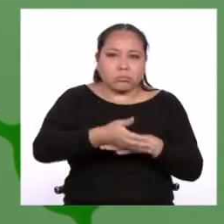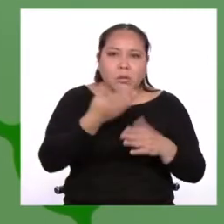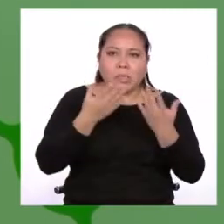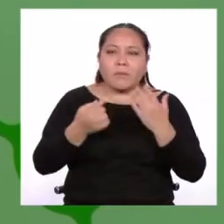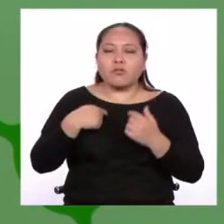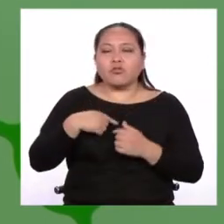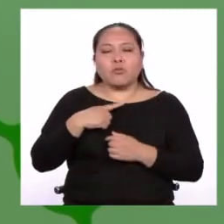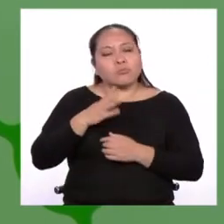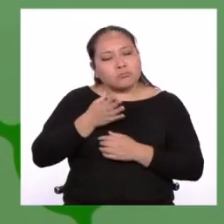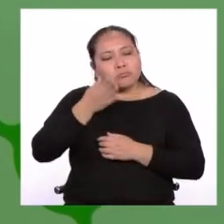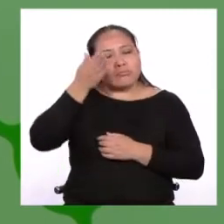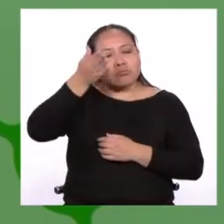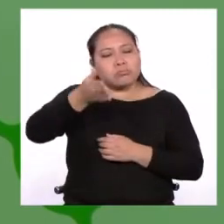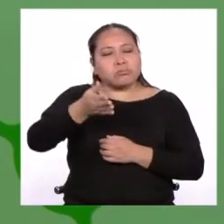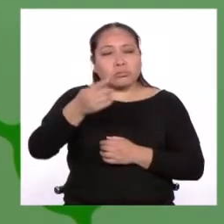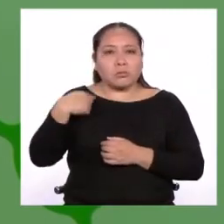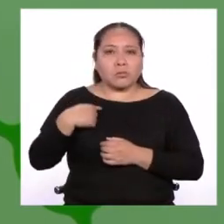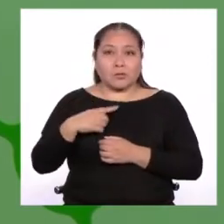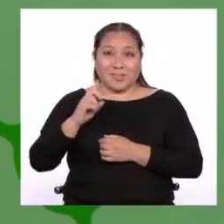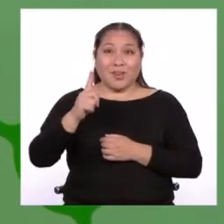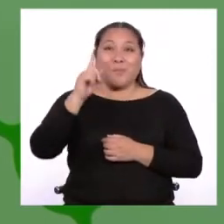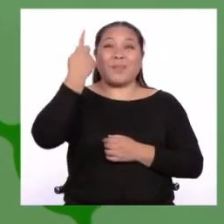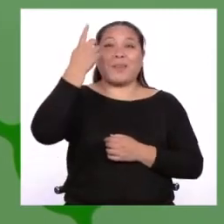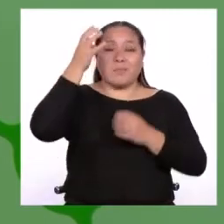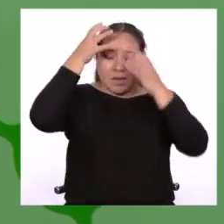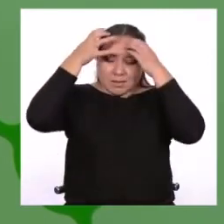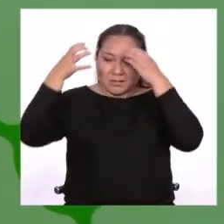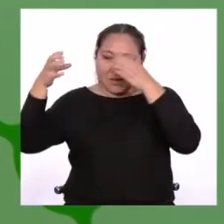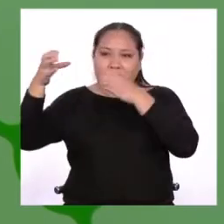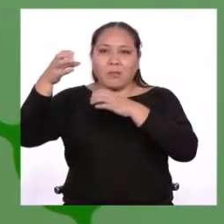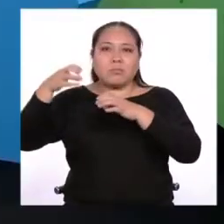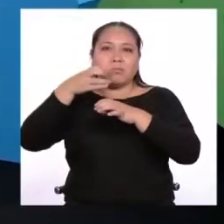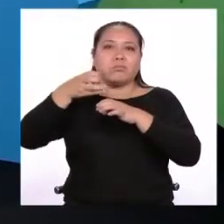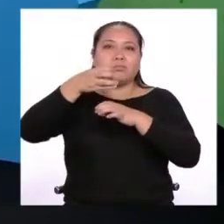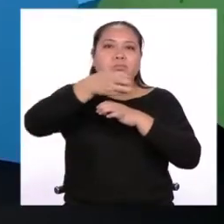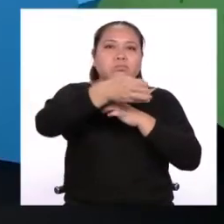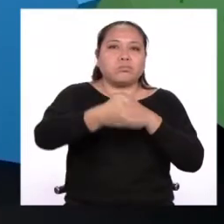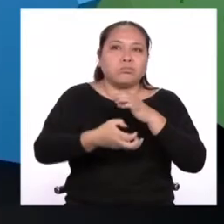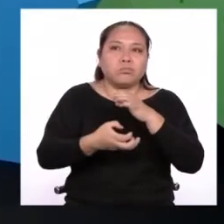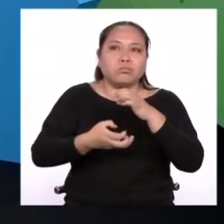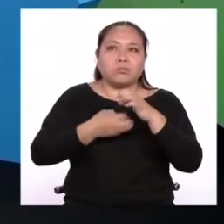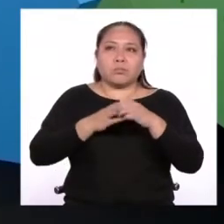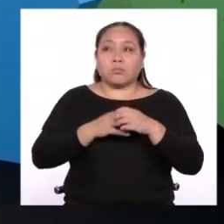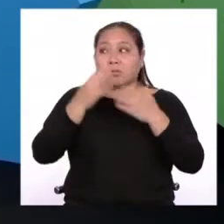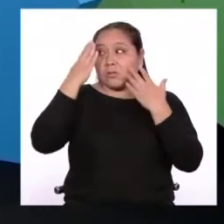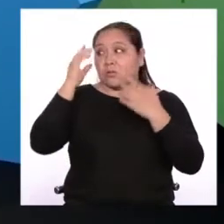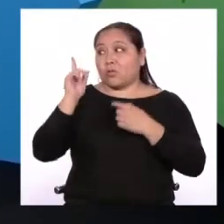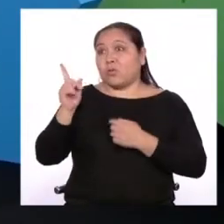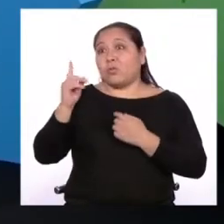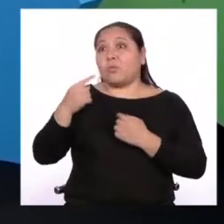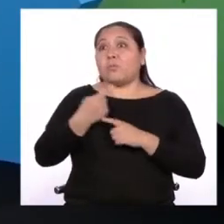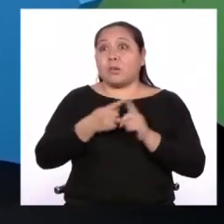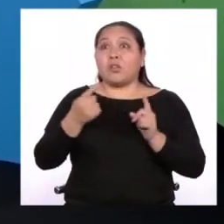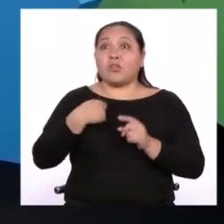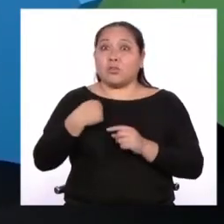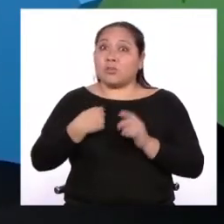haga un viaje. ¿Qué crees, Diego? ¿Soy el primer cerebro en circunnavegar el mundo? Bueno, no sé tu cerebro, pero yo sí me tengo que ir al